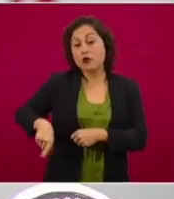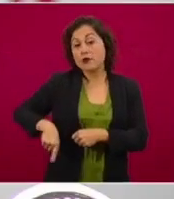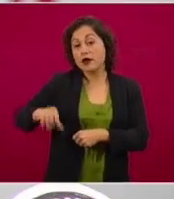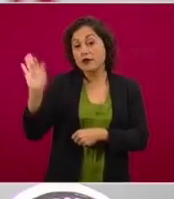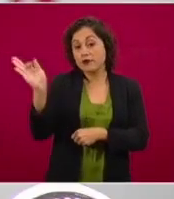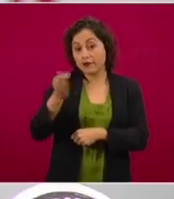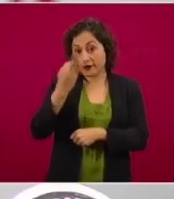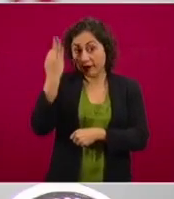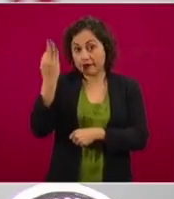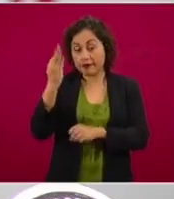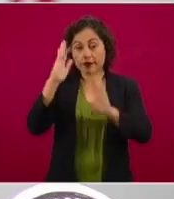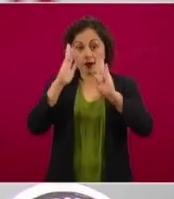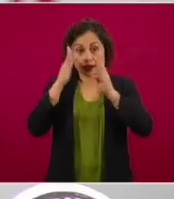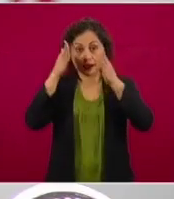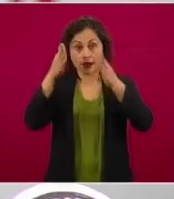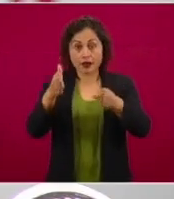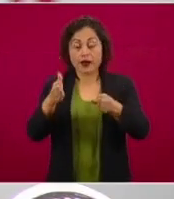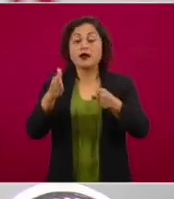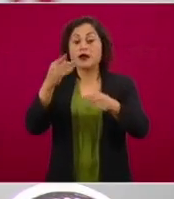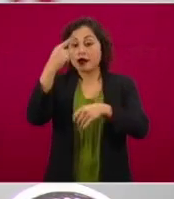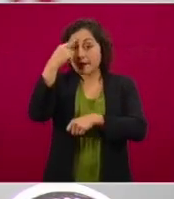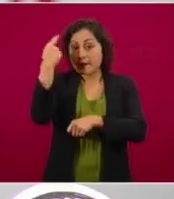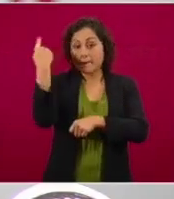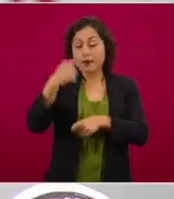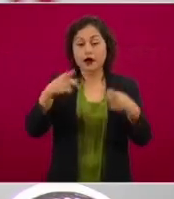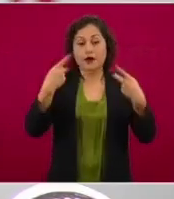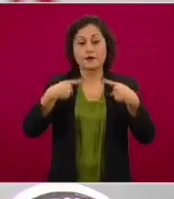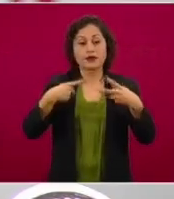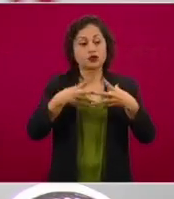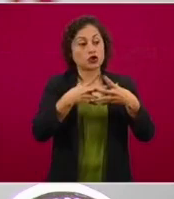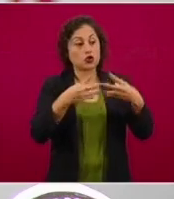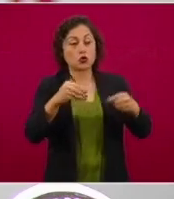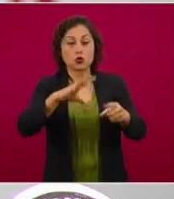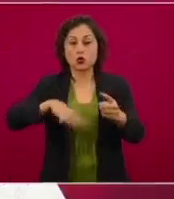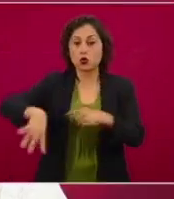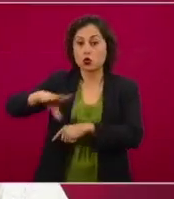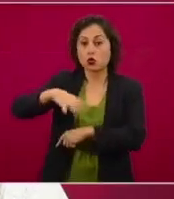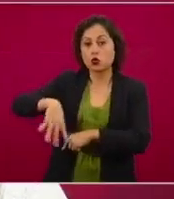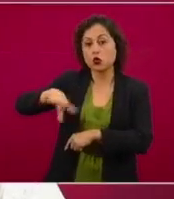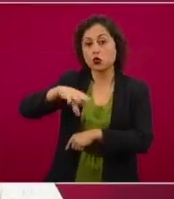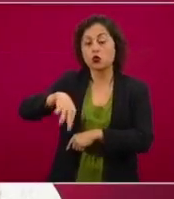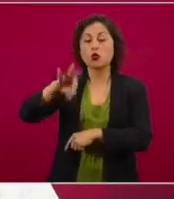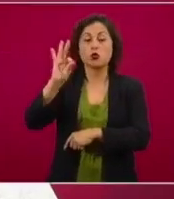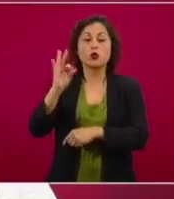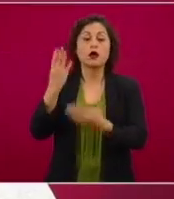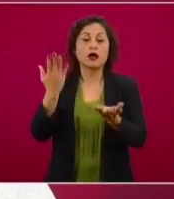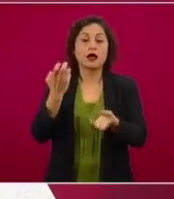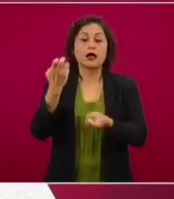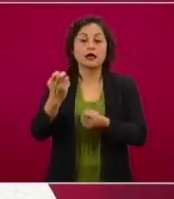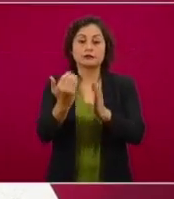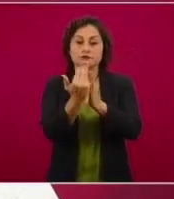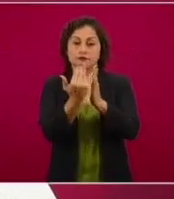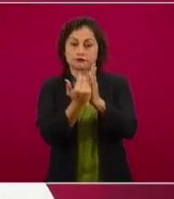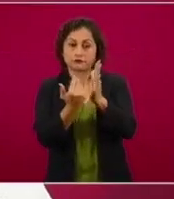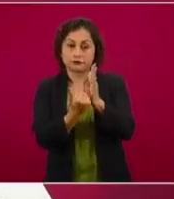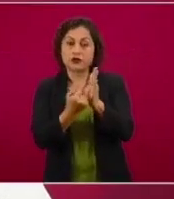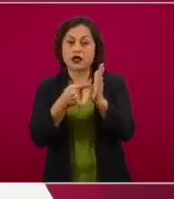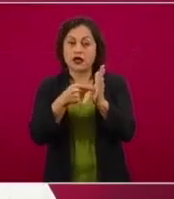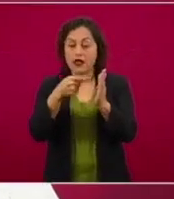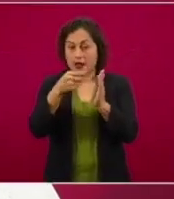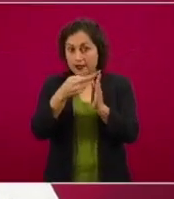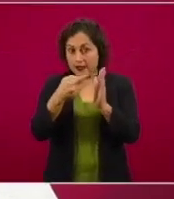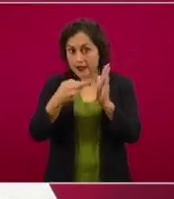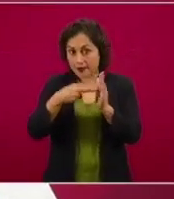institucional de búsqueda de personas desaparecidas en cuanto al mecanismo extraordinario de identificación forense por